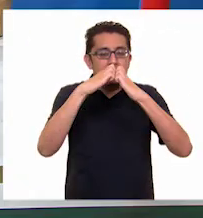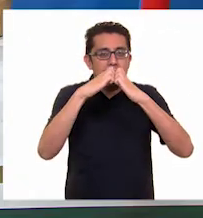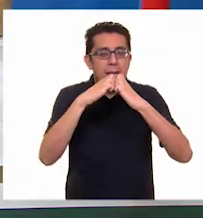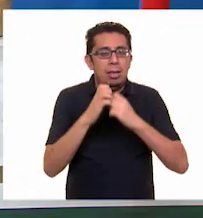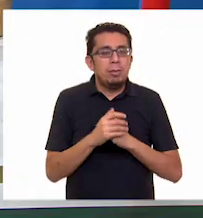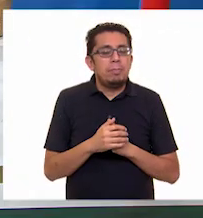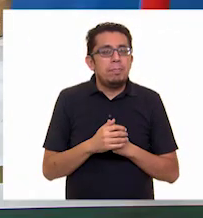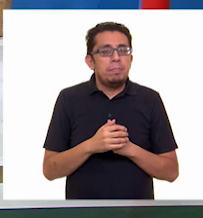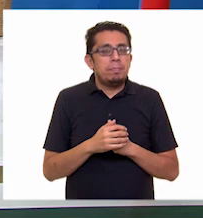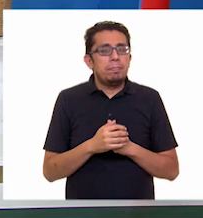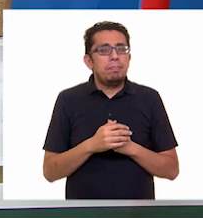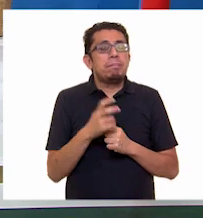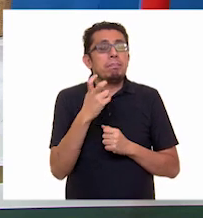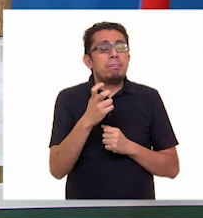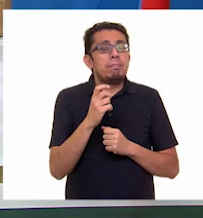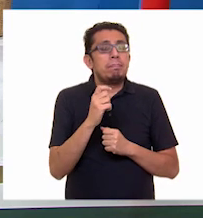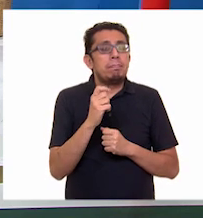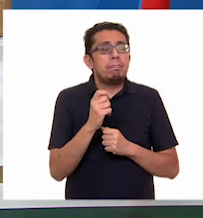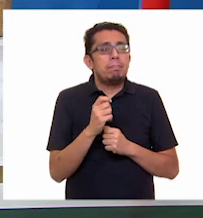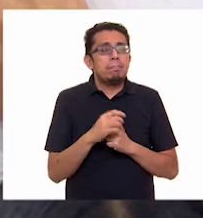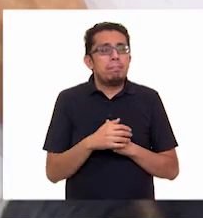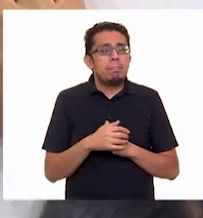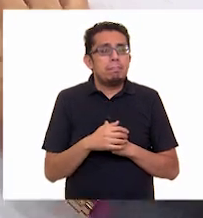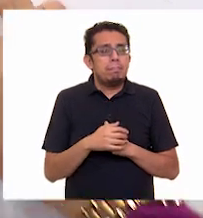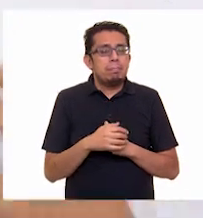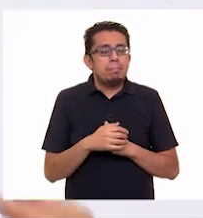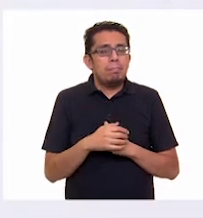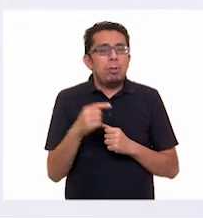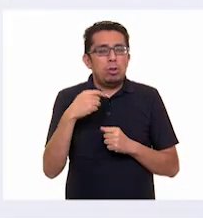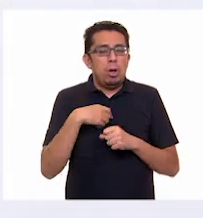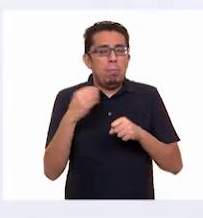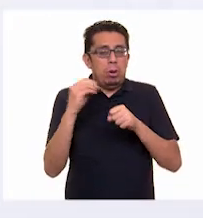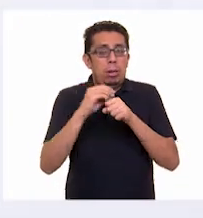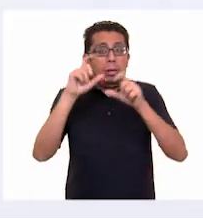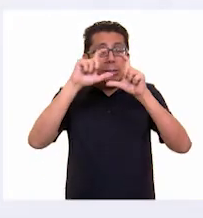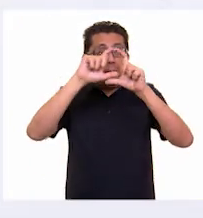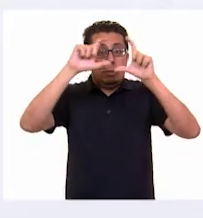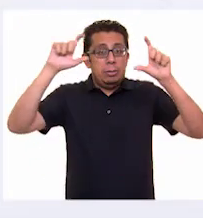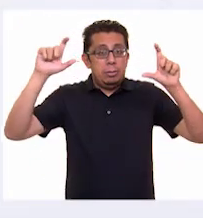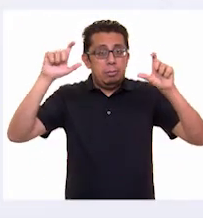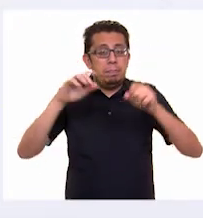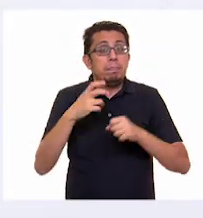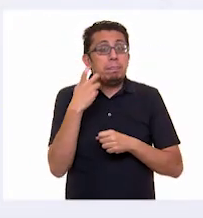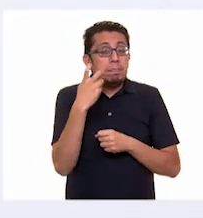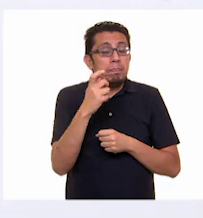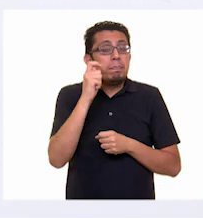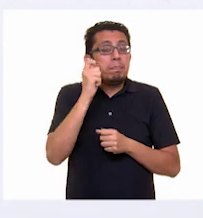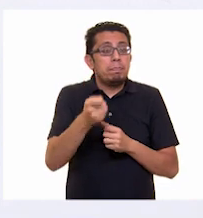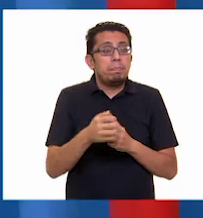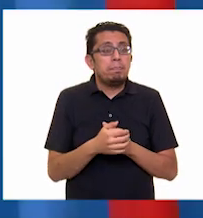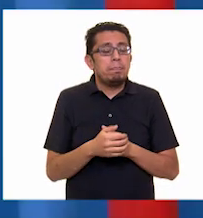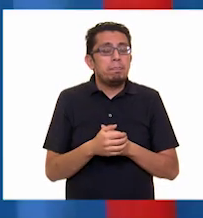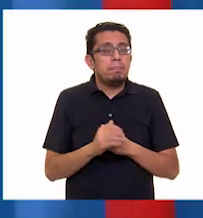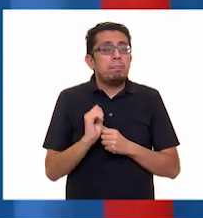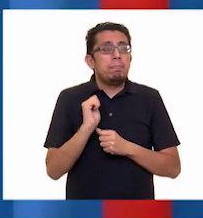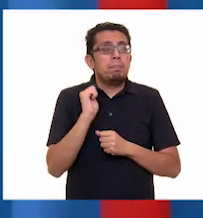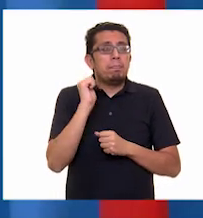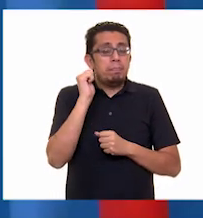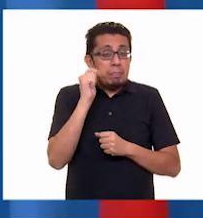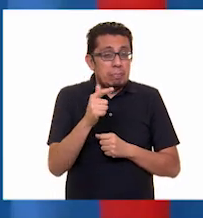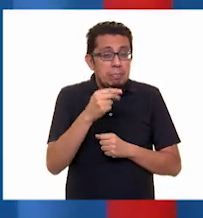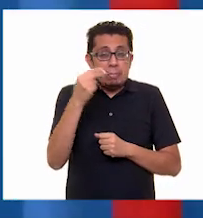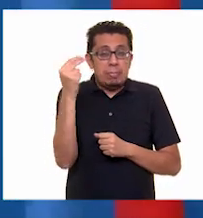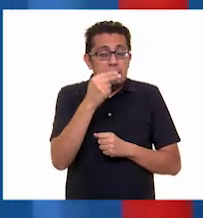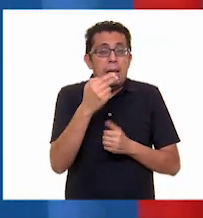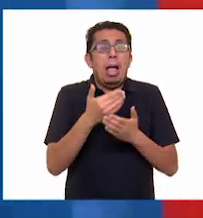la mochila de emergencia también es una actividad. La voy a poner en la parte superior porque la mochila de emergencia es un recurso que vamos a necesitar